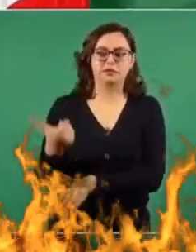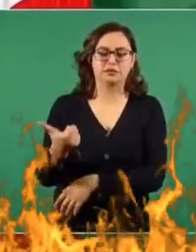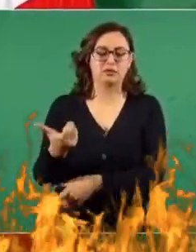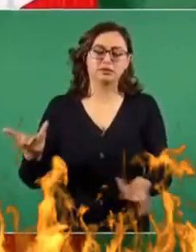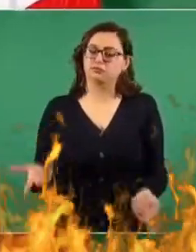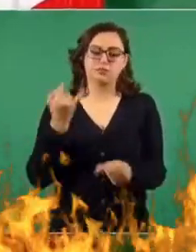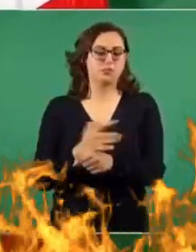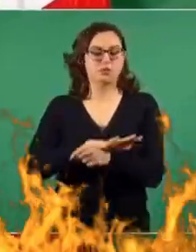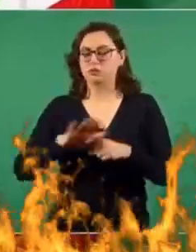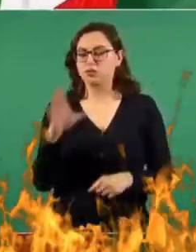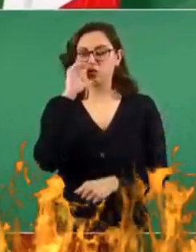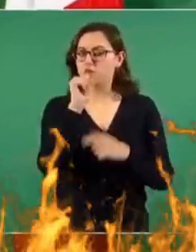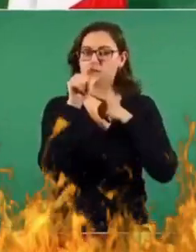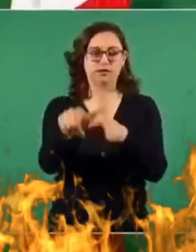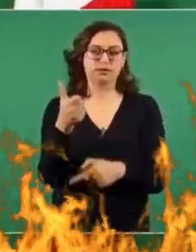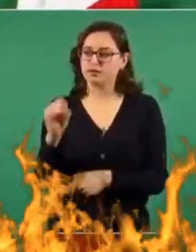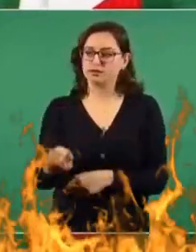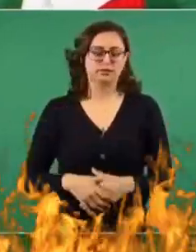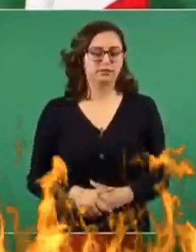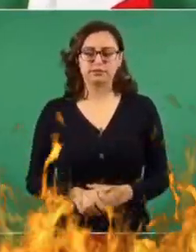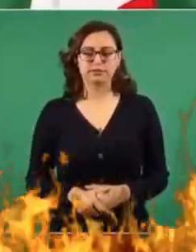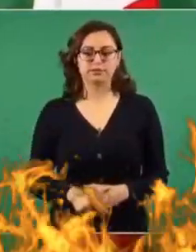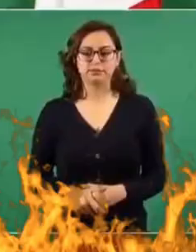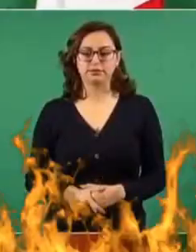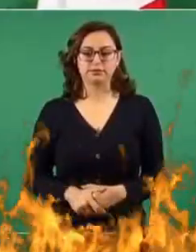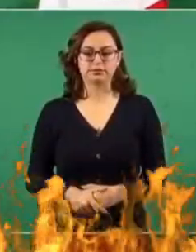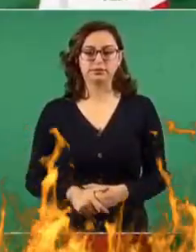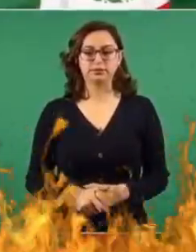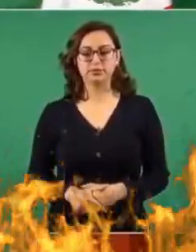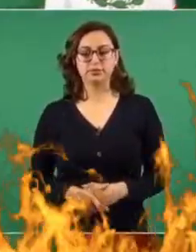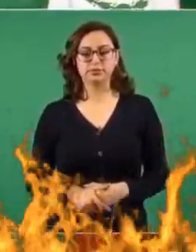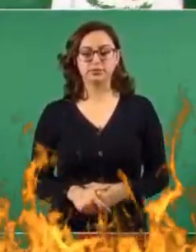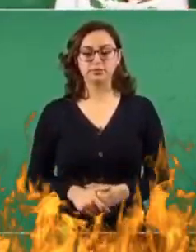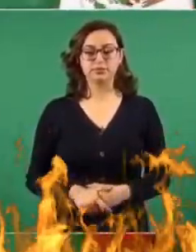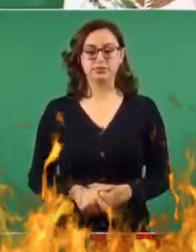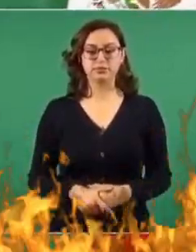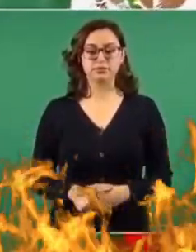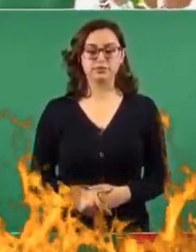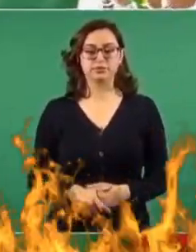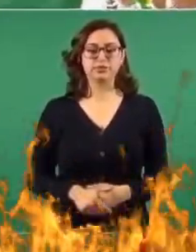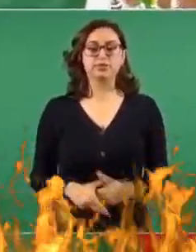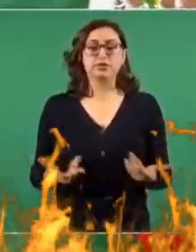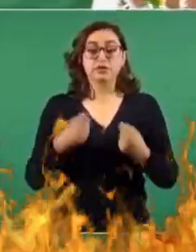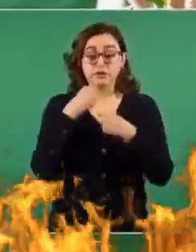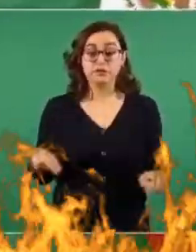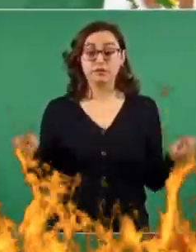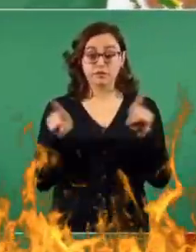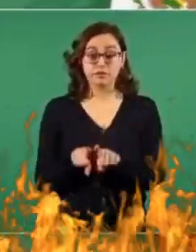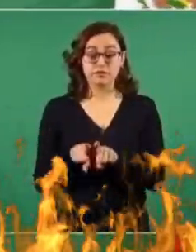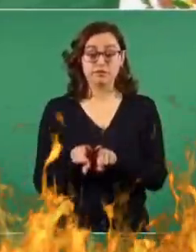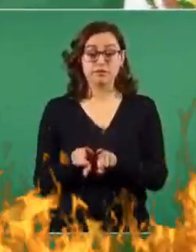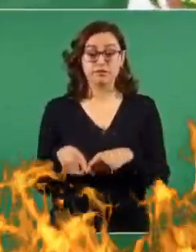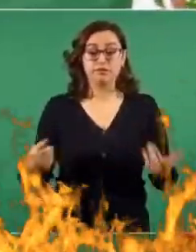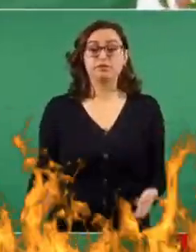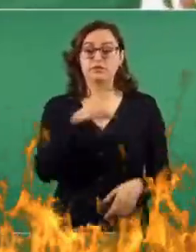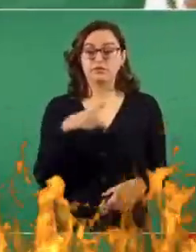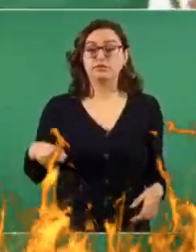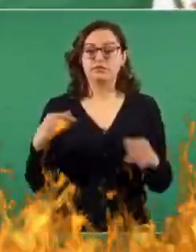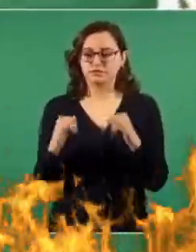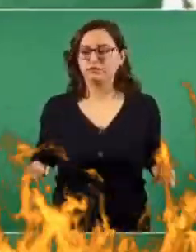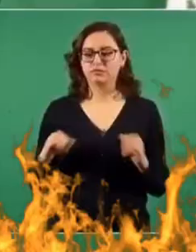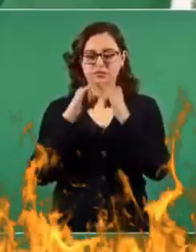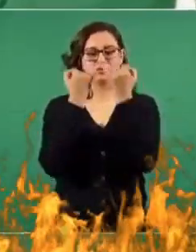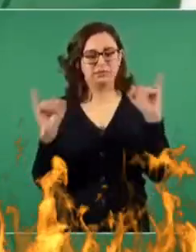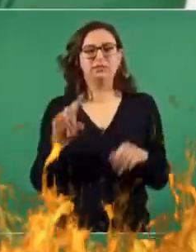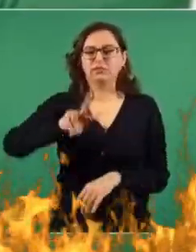entonces eso no puede seguir sucediendo, y sobre todo tiene que ser un organismo independiente,